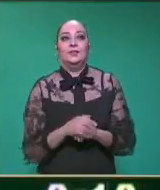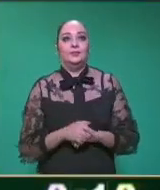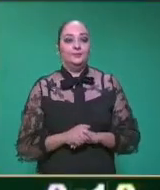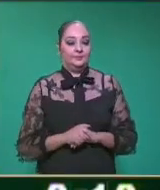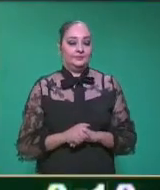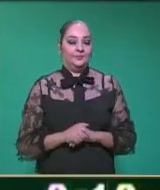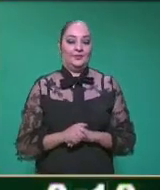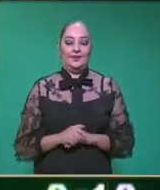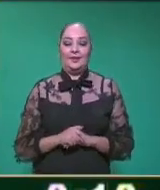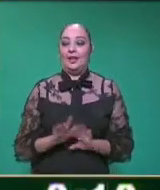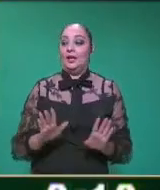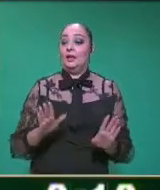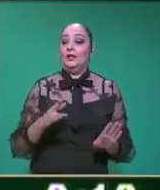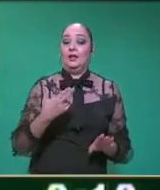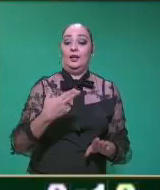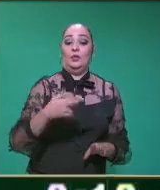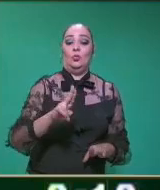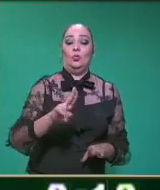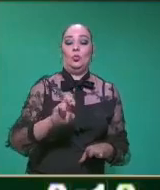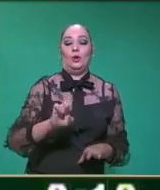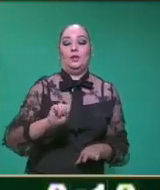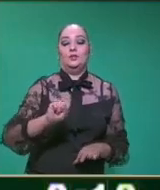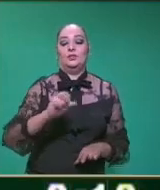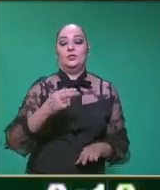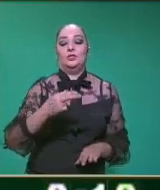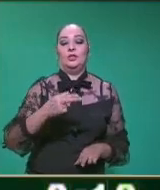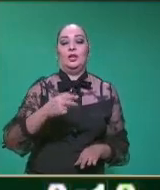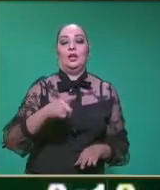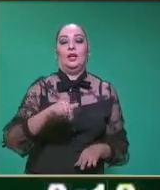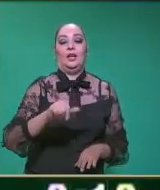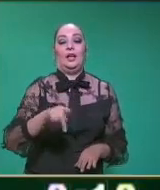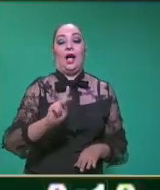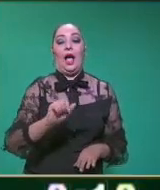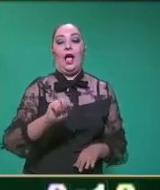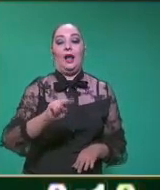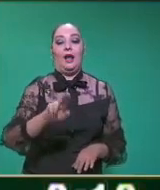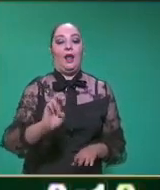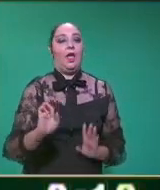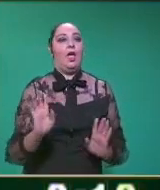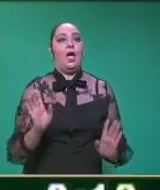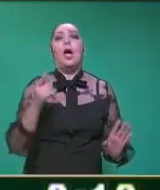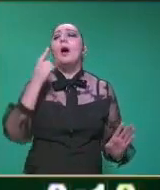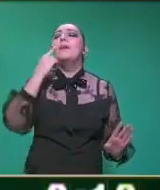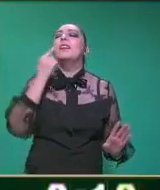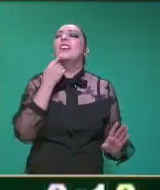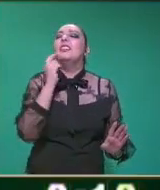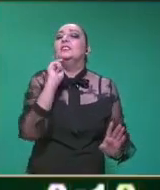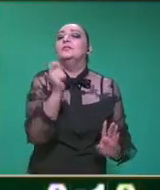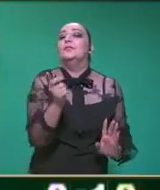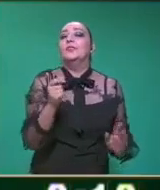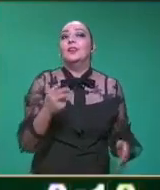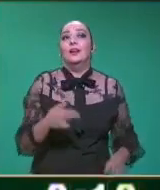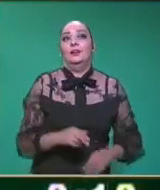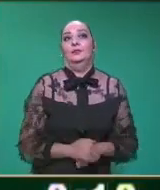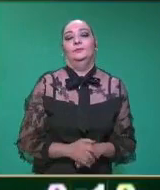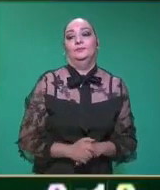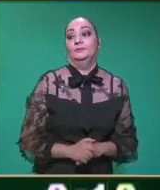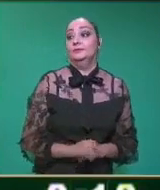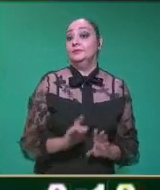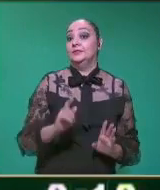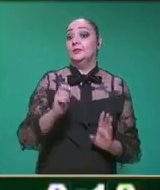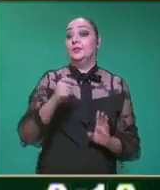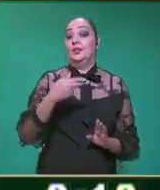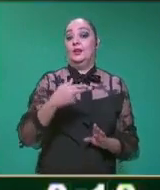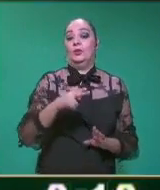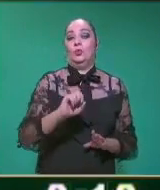ahí. Huescane. Yo digo que es Huescane. A ver si alguien coincide conmigo. Ok. A ver, ¿qué es Huescane? ¿Quién se acuerda que